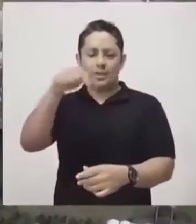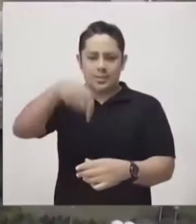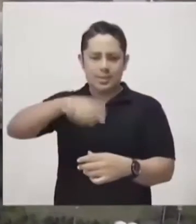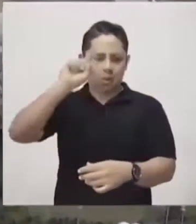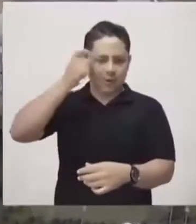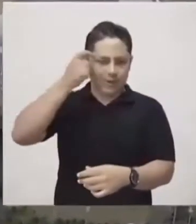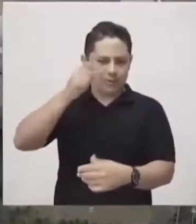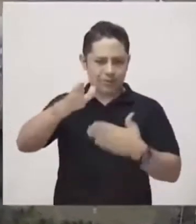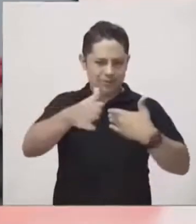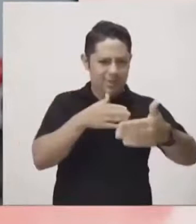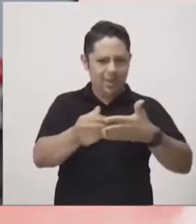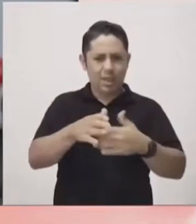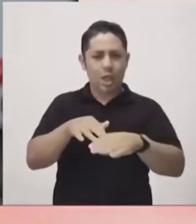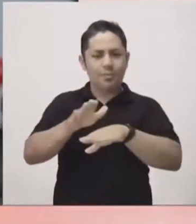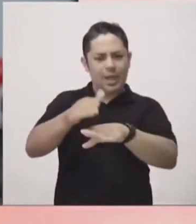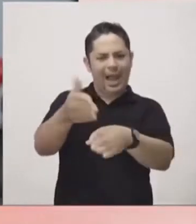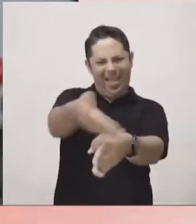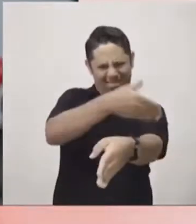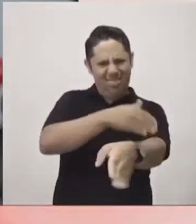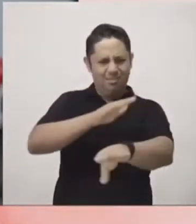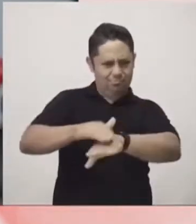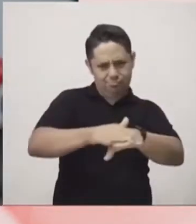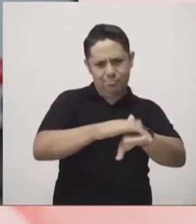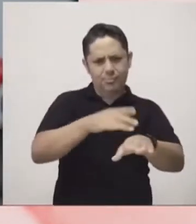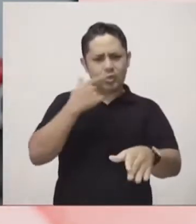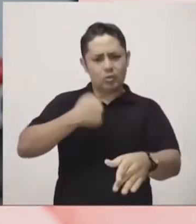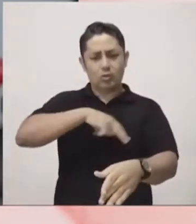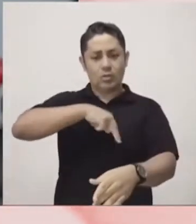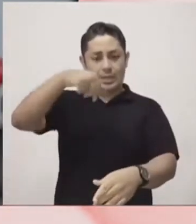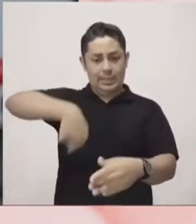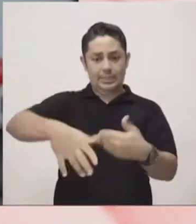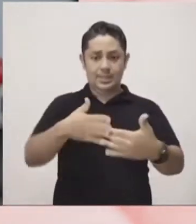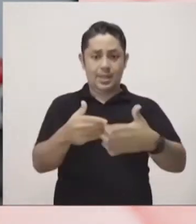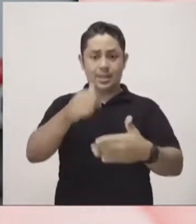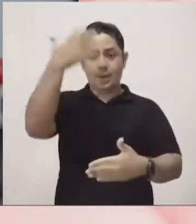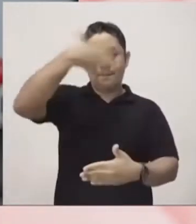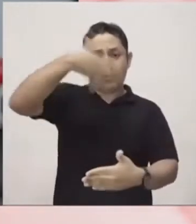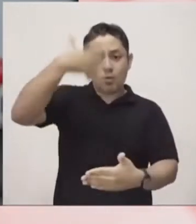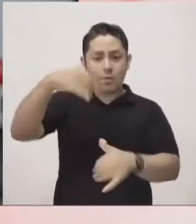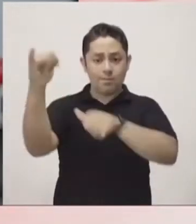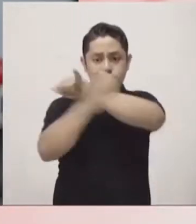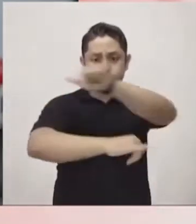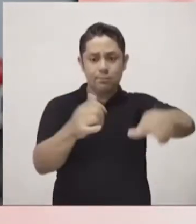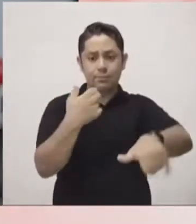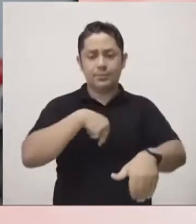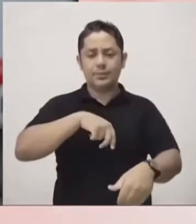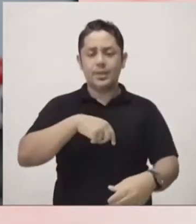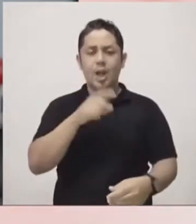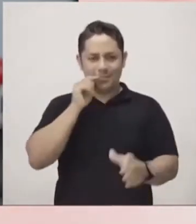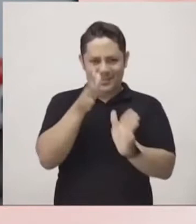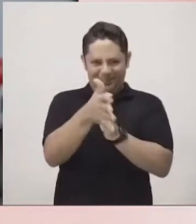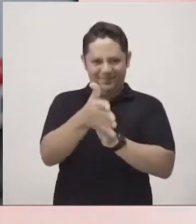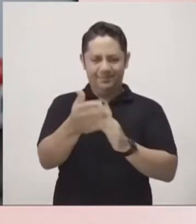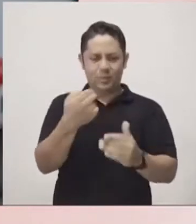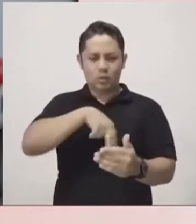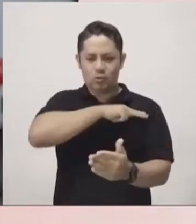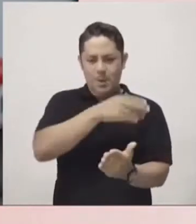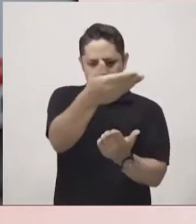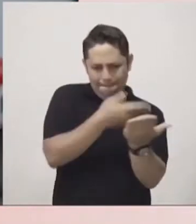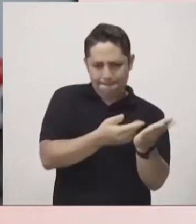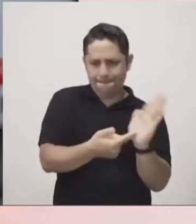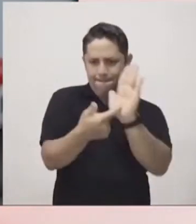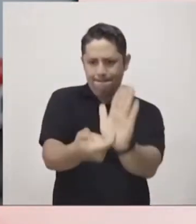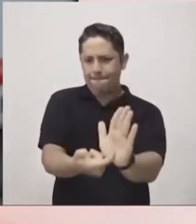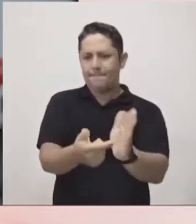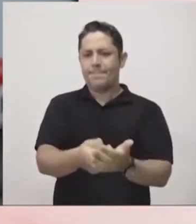oficialmente la carta en la cual solicitamos la autorización al Ministerio del Interior, a la doctora, a la